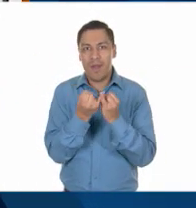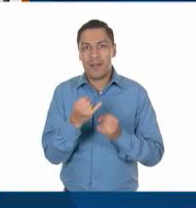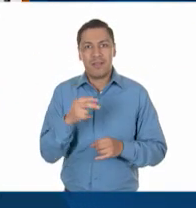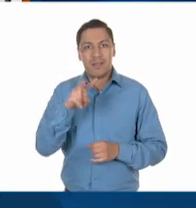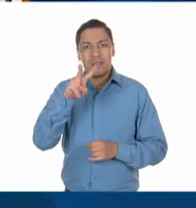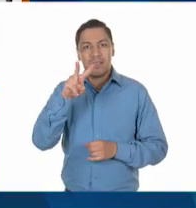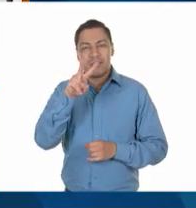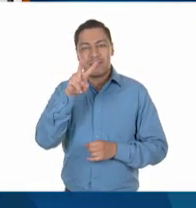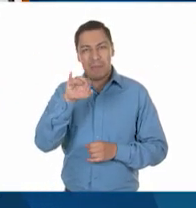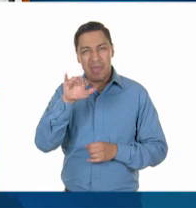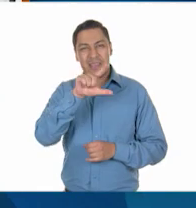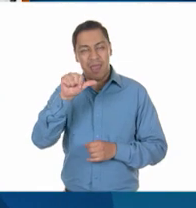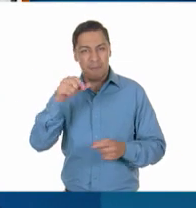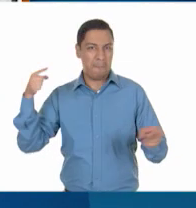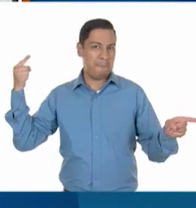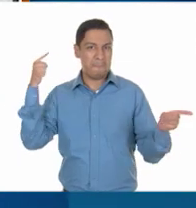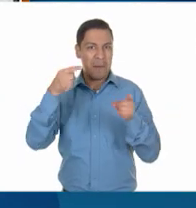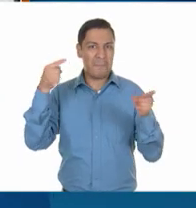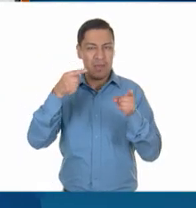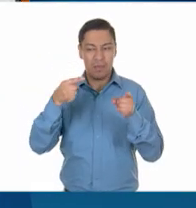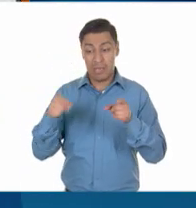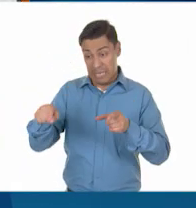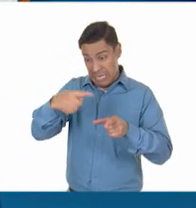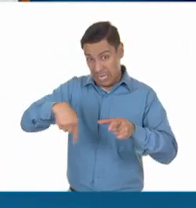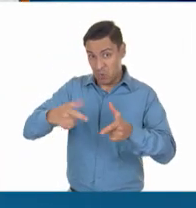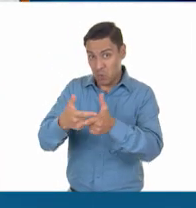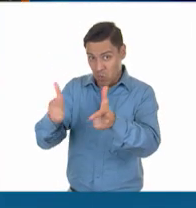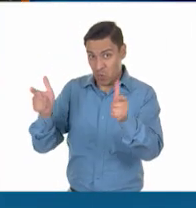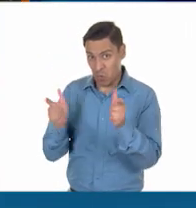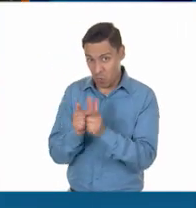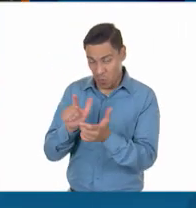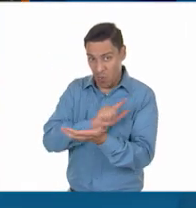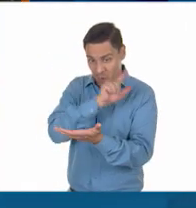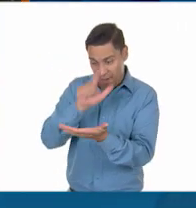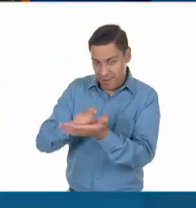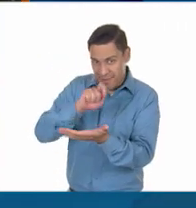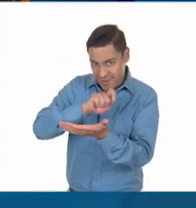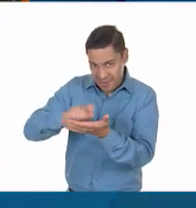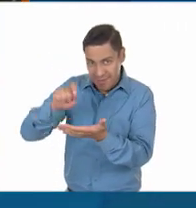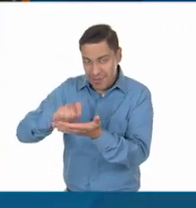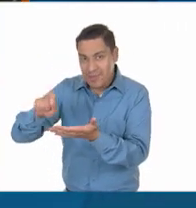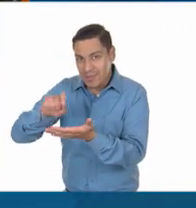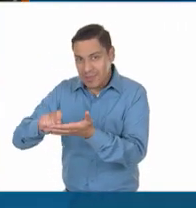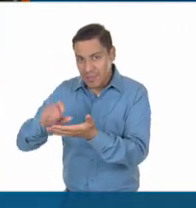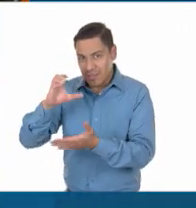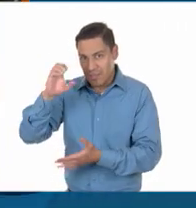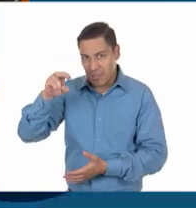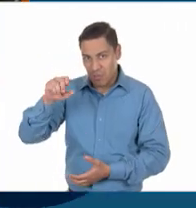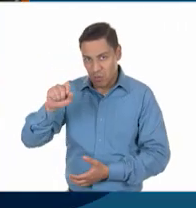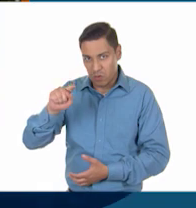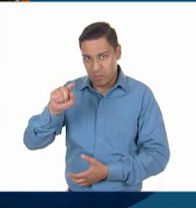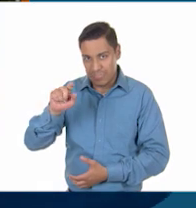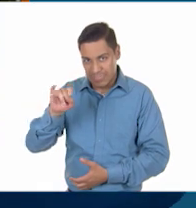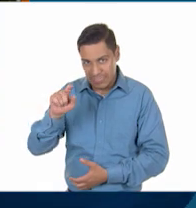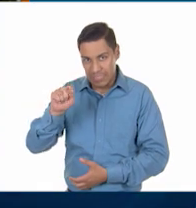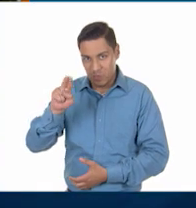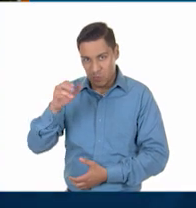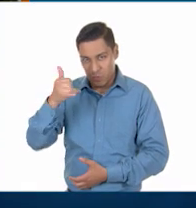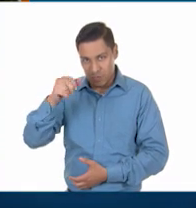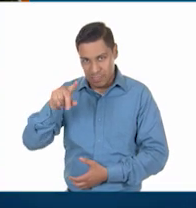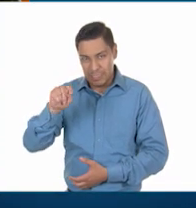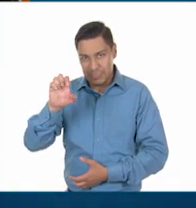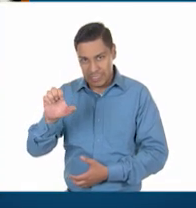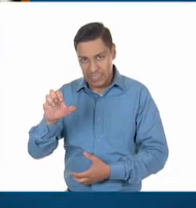el Congreso Constituyente no se pudo tener la representación de todo el país, pero sí de la mayoría de los